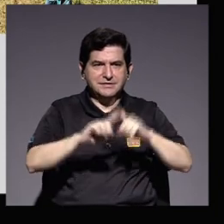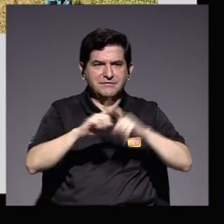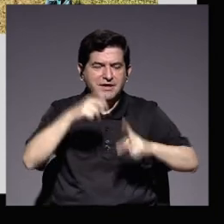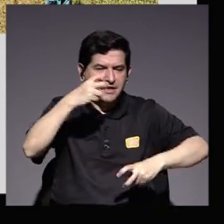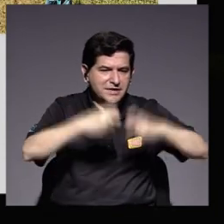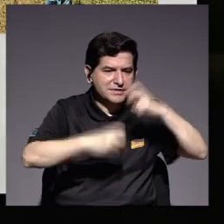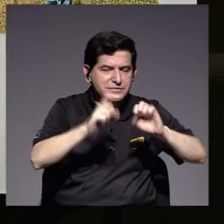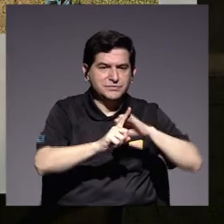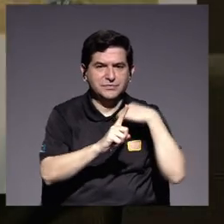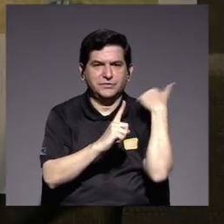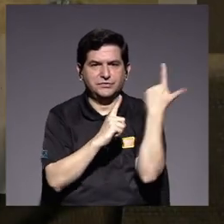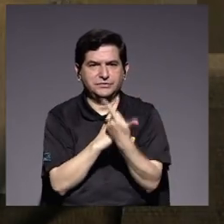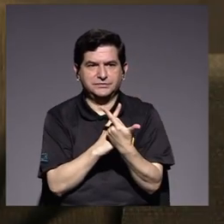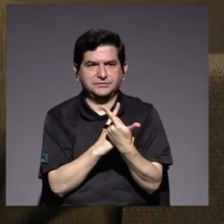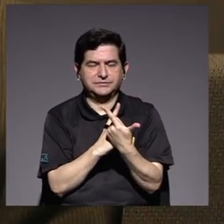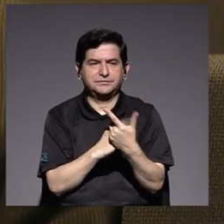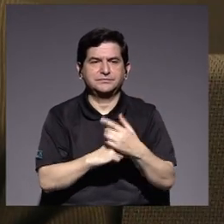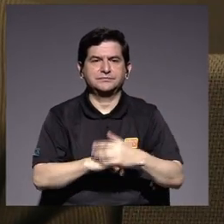problemáticas sociales